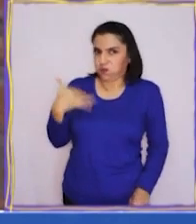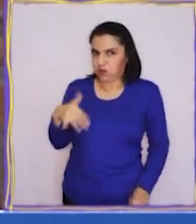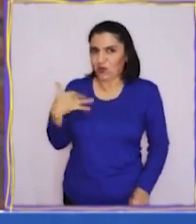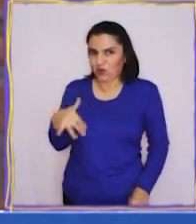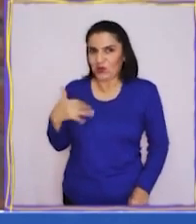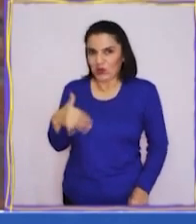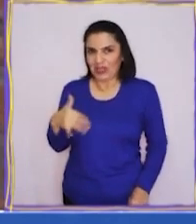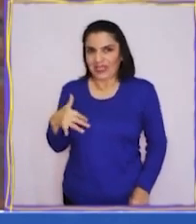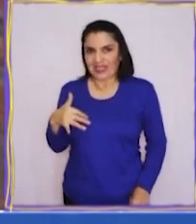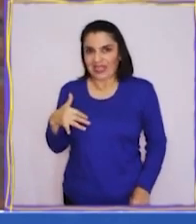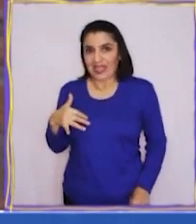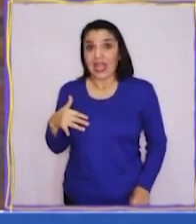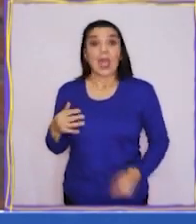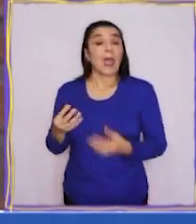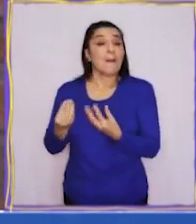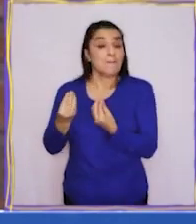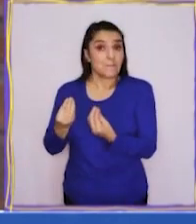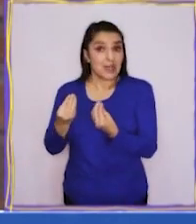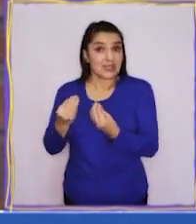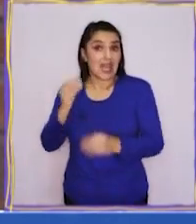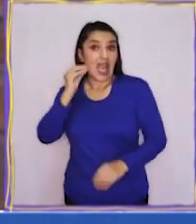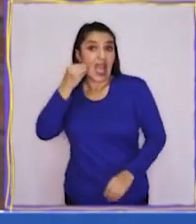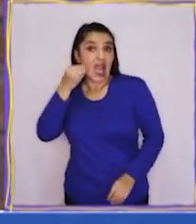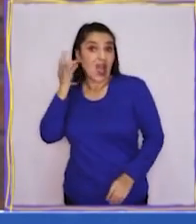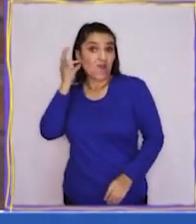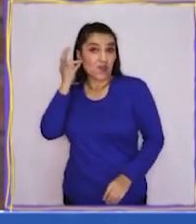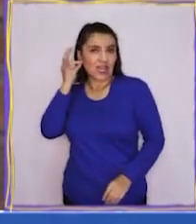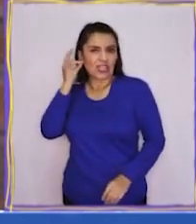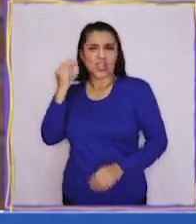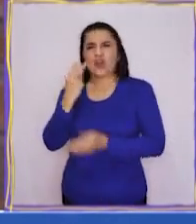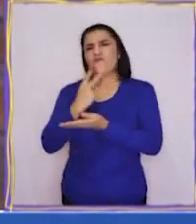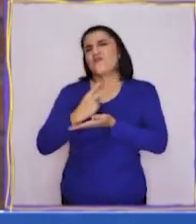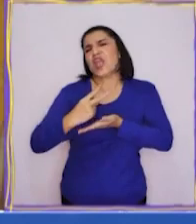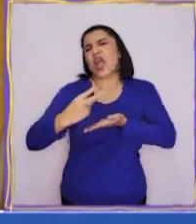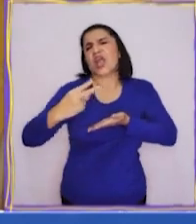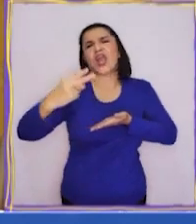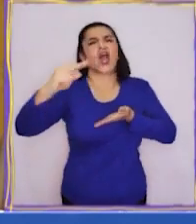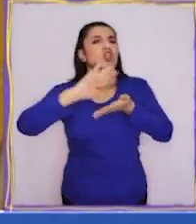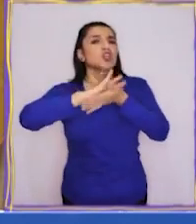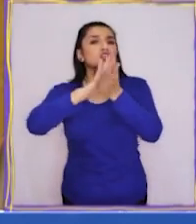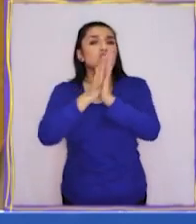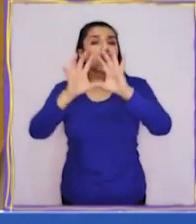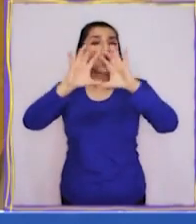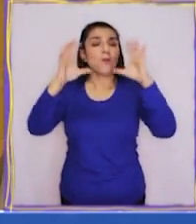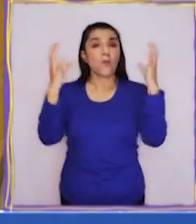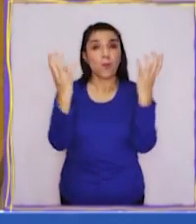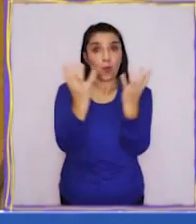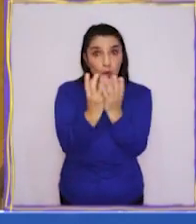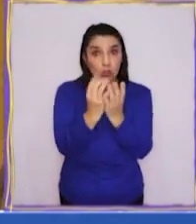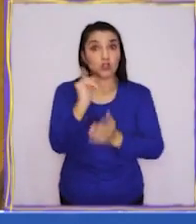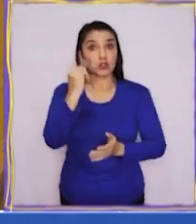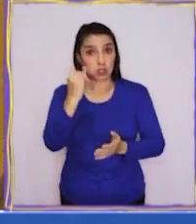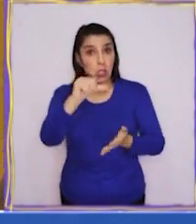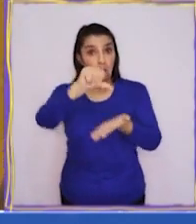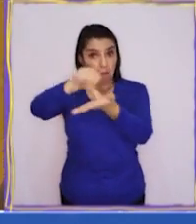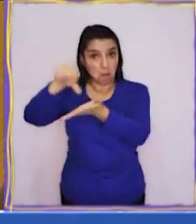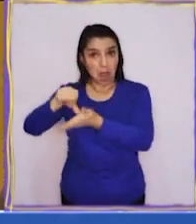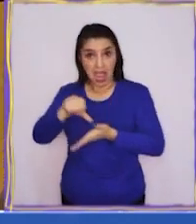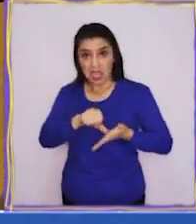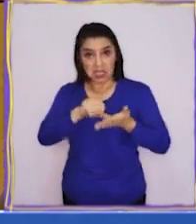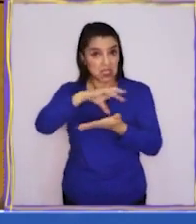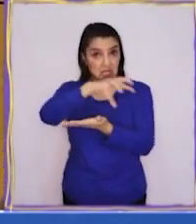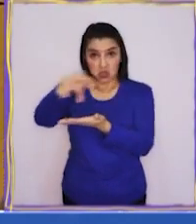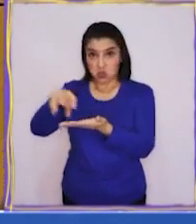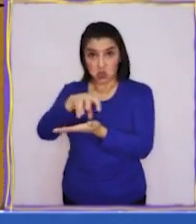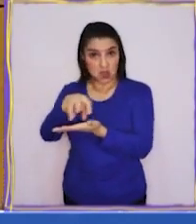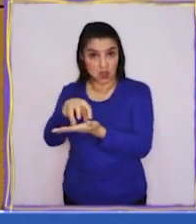importante que contarles. Lo que pasa es que yo tengo una abuelita que ha viajado por todo el mundo. Eso mismo, ha viajado por distintos países